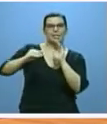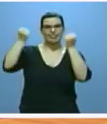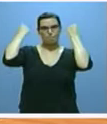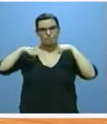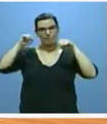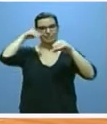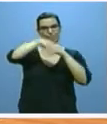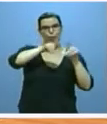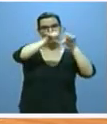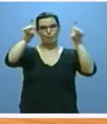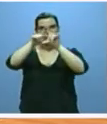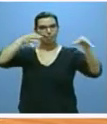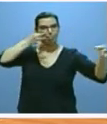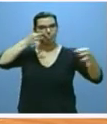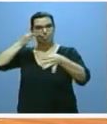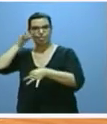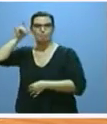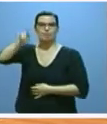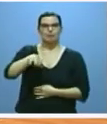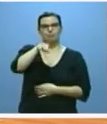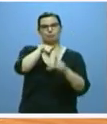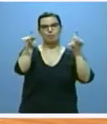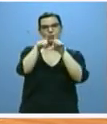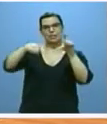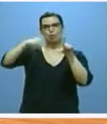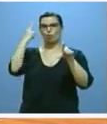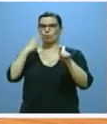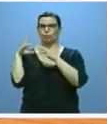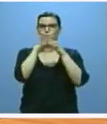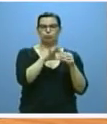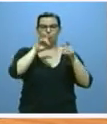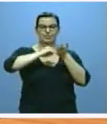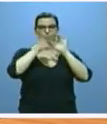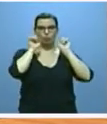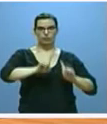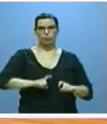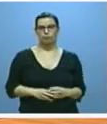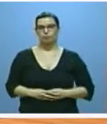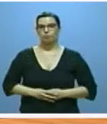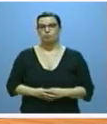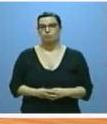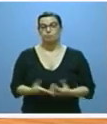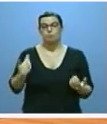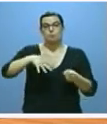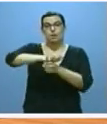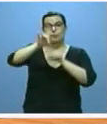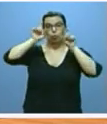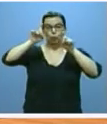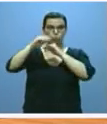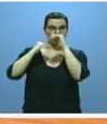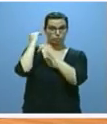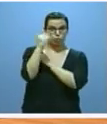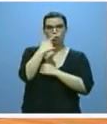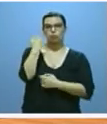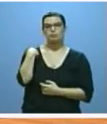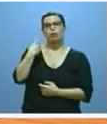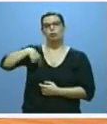empresas y un fuerte compromiso de estas con el sistema educativo. Ya en el ámbito de la educación superior el año